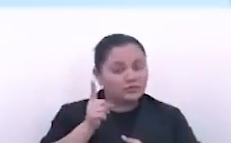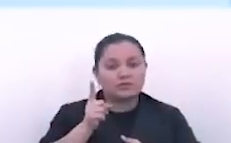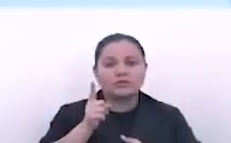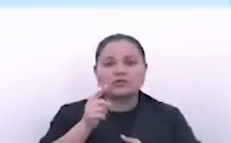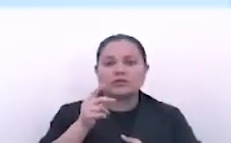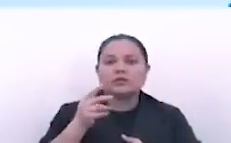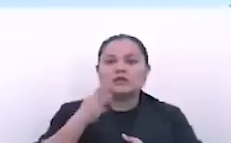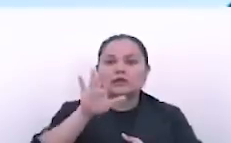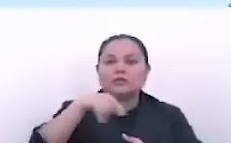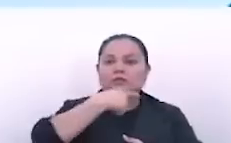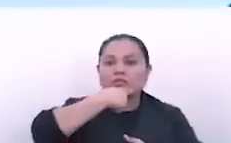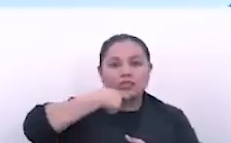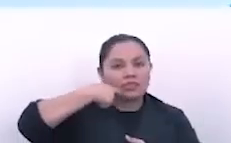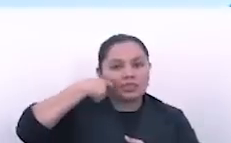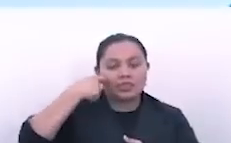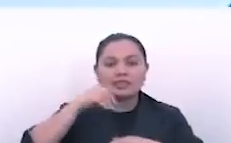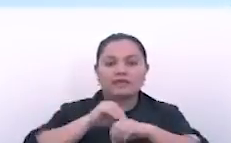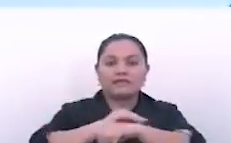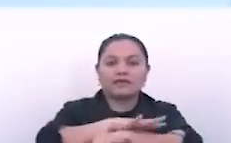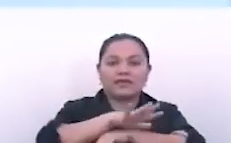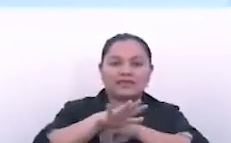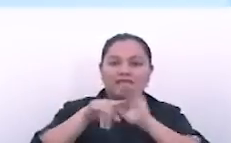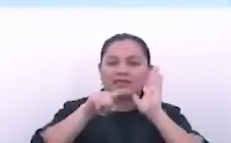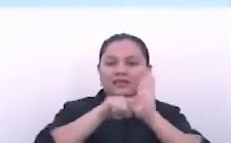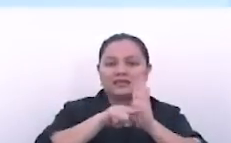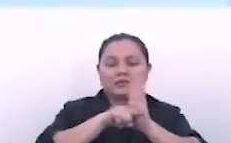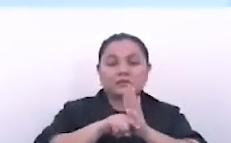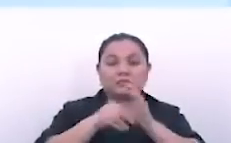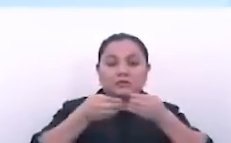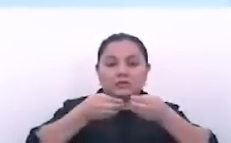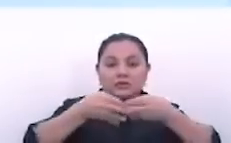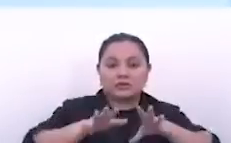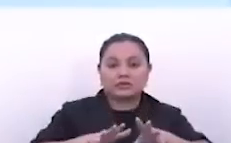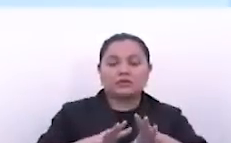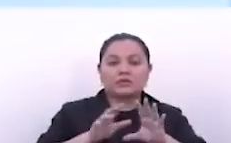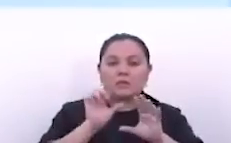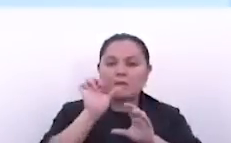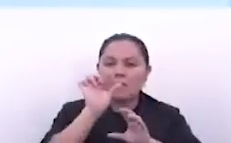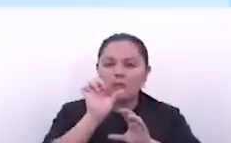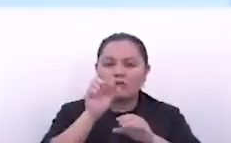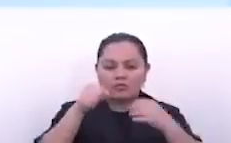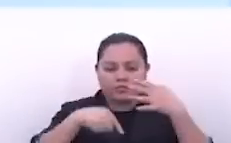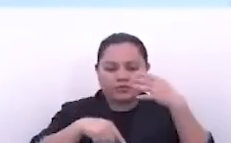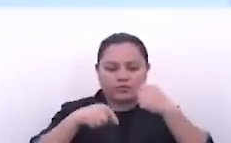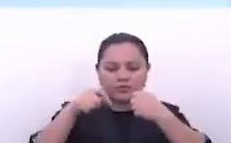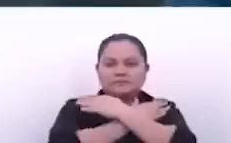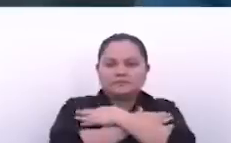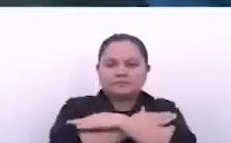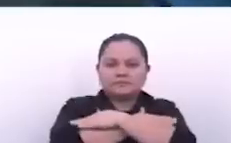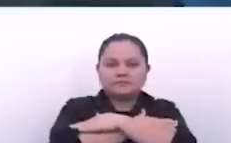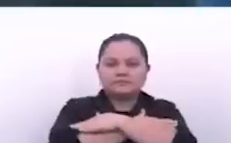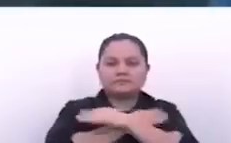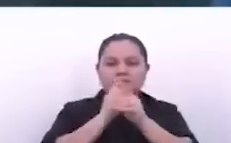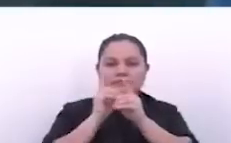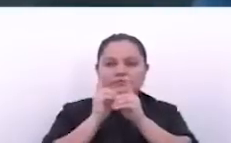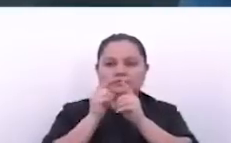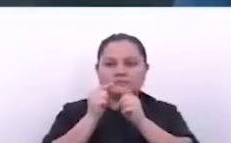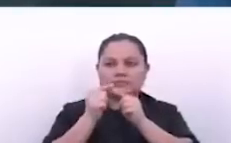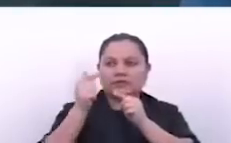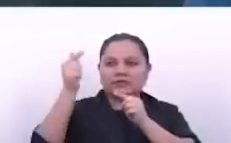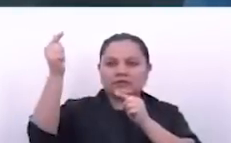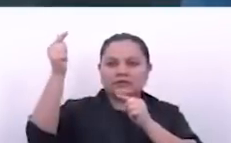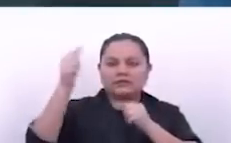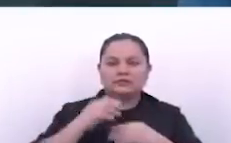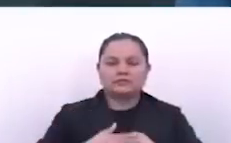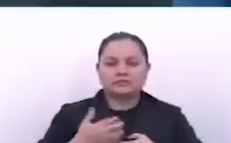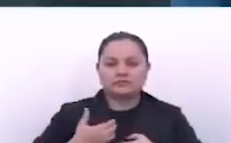viene una sequía, les va a afectar y que van a perder lo poco que han sembrado. Hoy, nuevamente, nosotros,